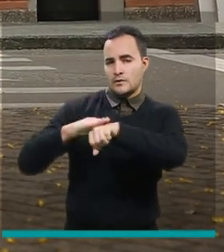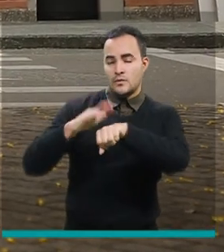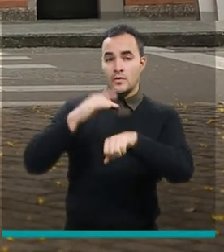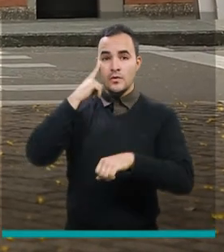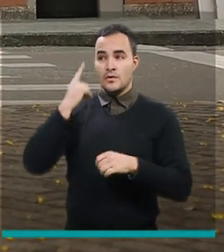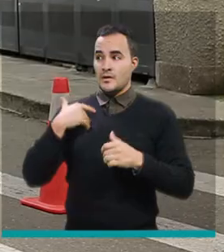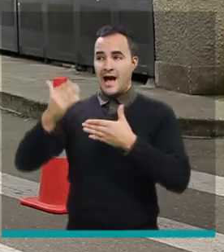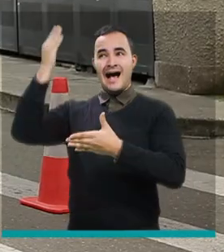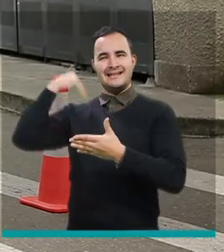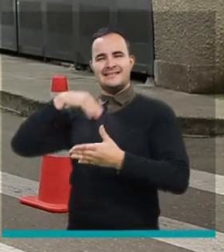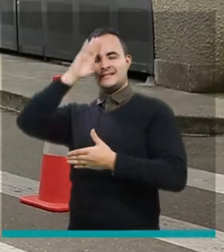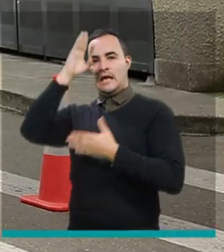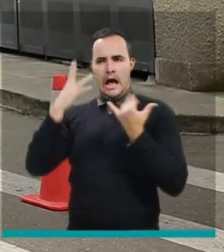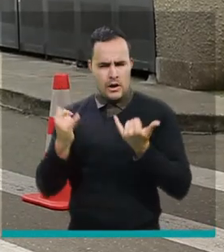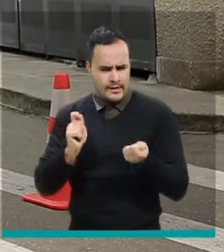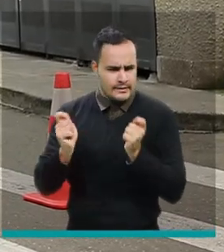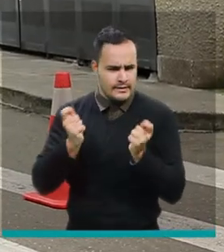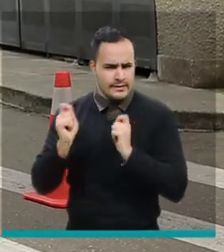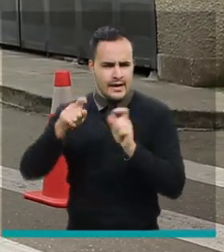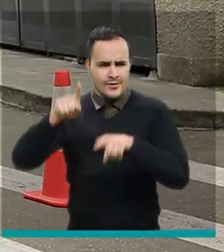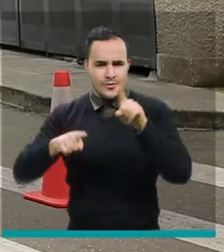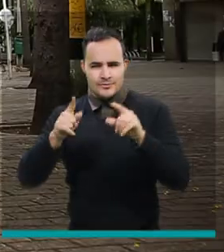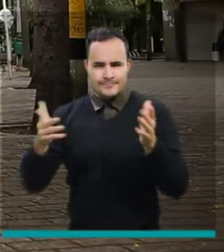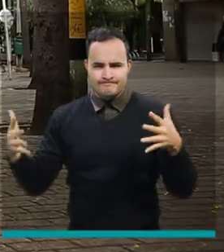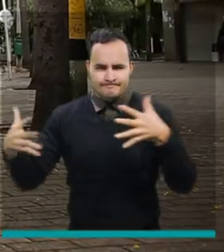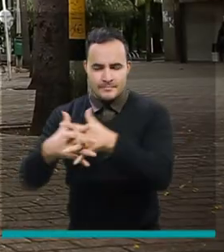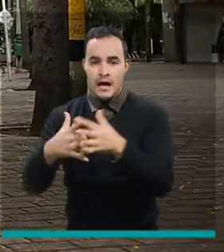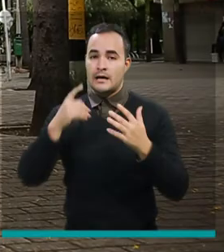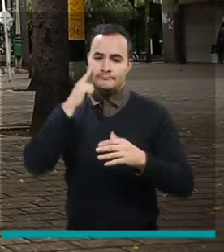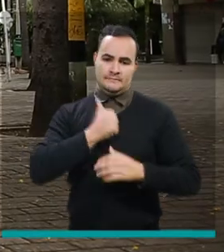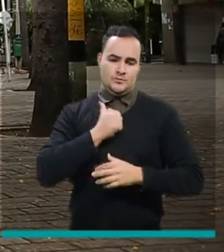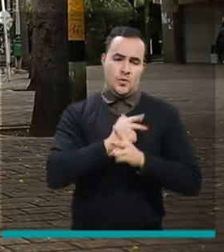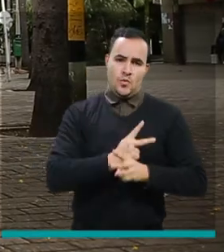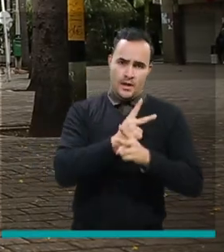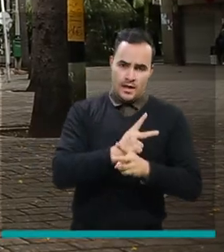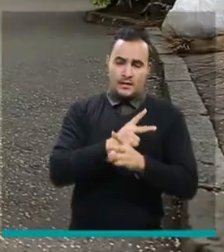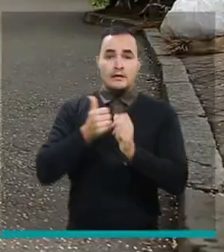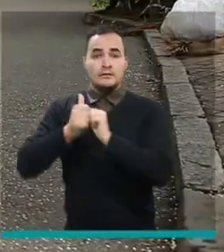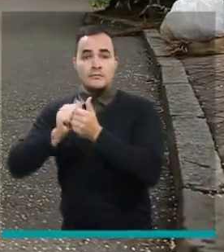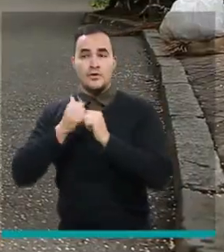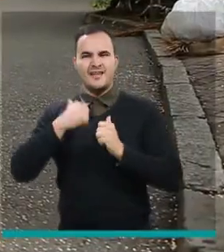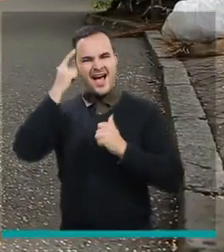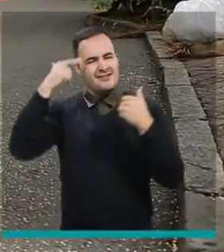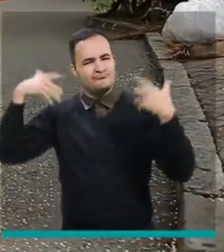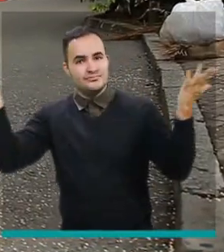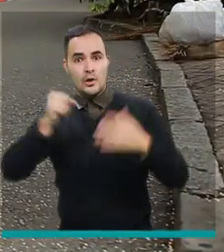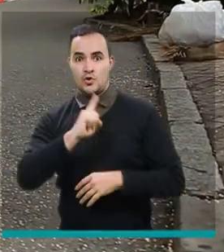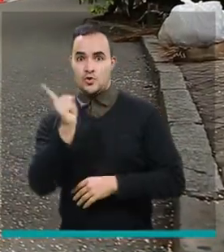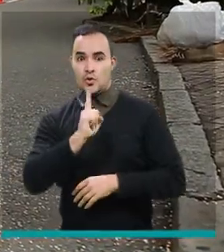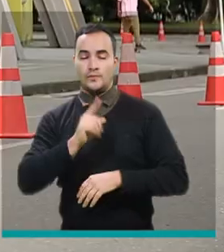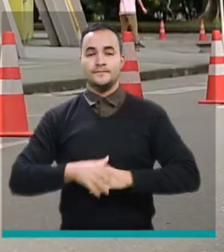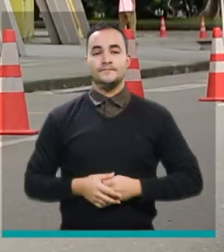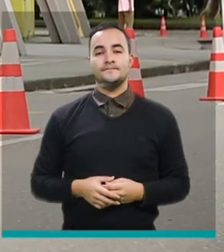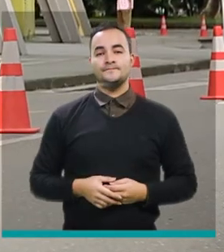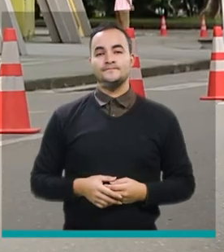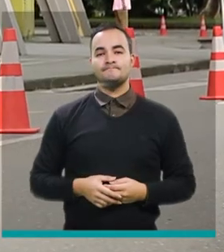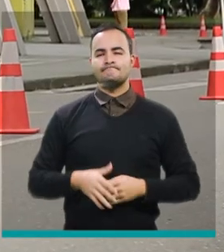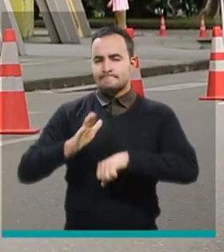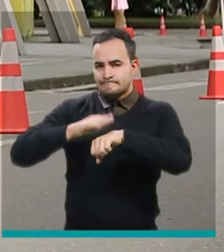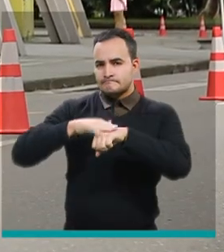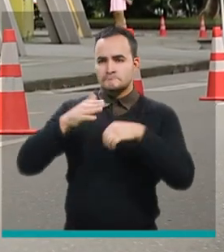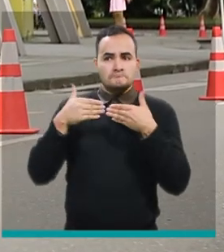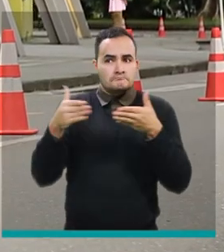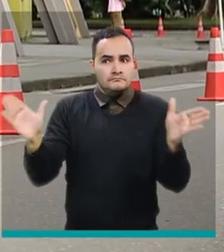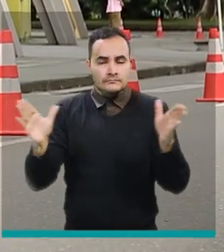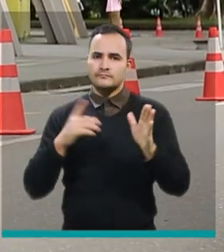esta nueva normalidad son obligadas las medidas de autocuidado y la práctica del deporte no es la excepción estas libertades